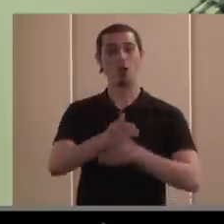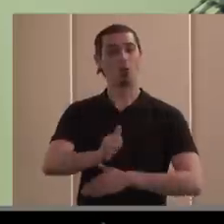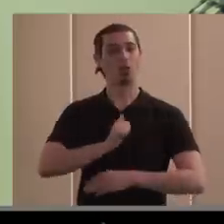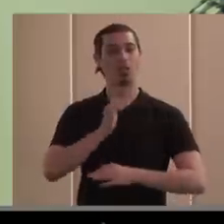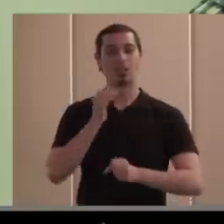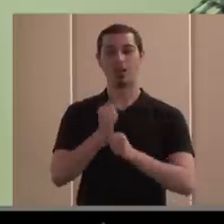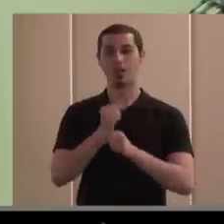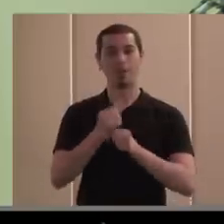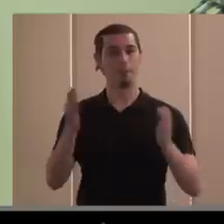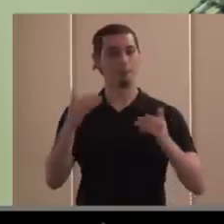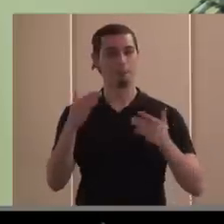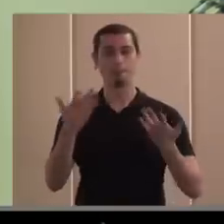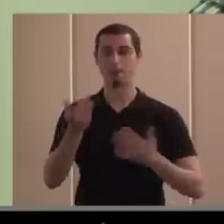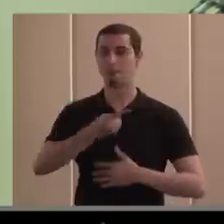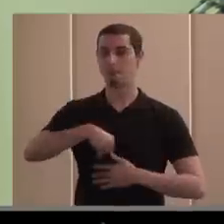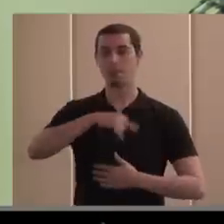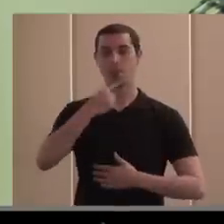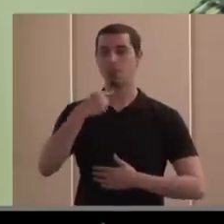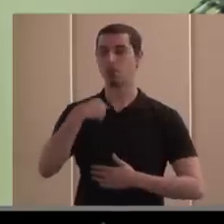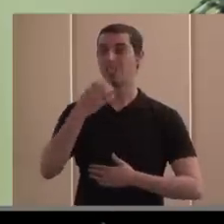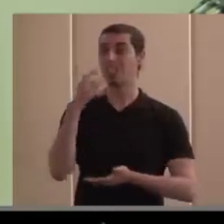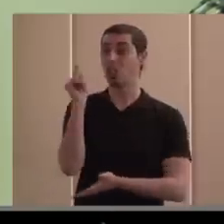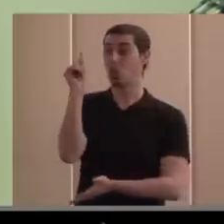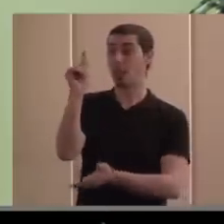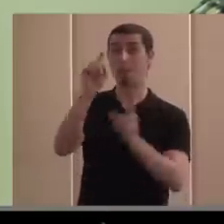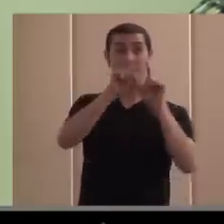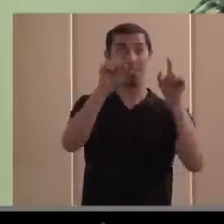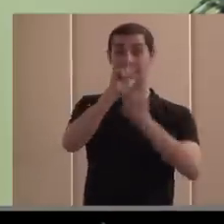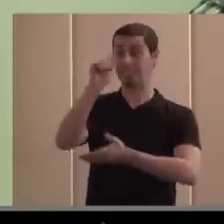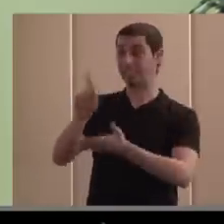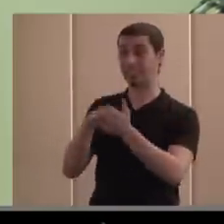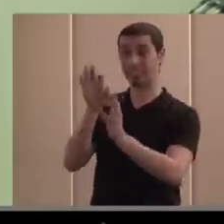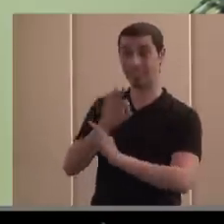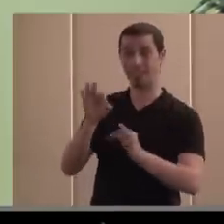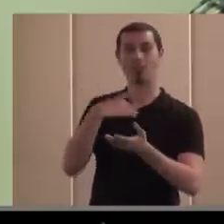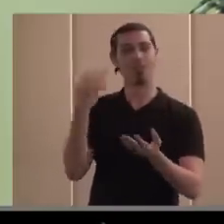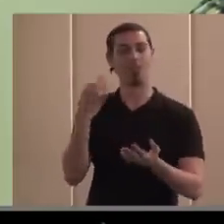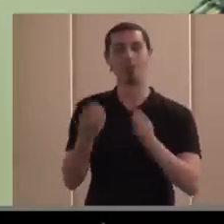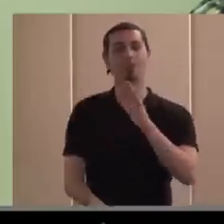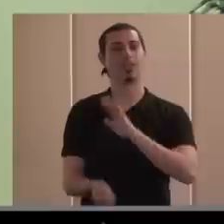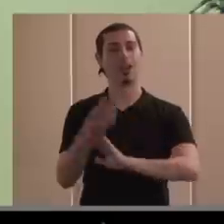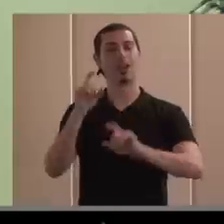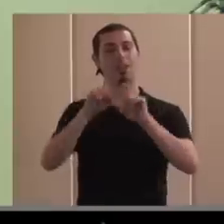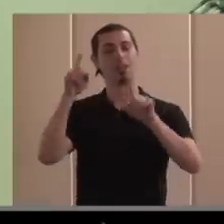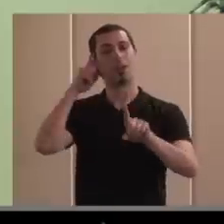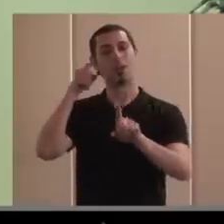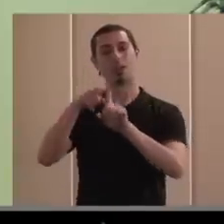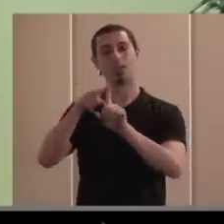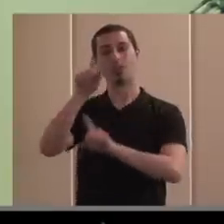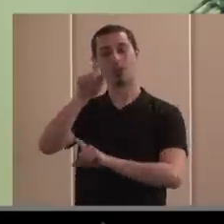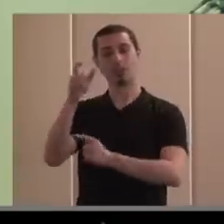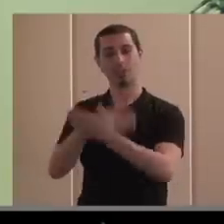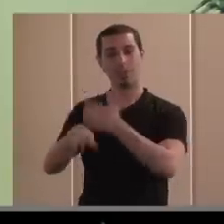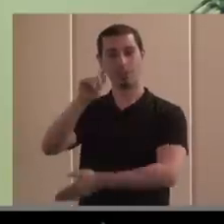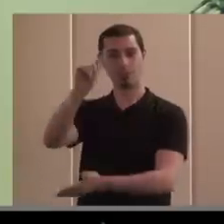empleo y hemos dicho bueno pues si no las contratan si no las contratan las empresas pues habrá que crear empresas que las contraten pues hemos desarrollado un modelo empresarial